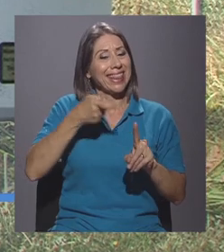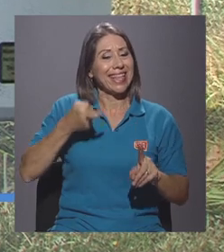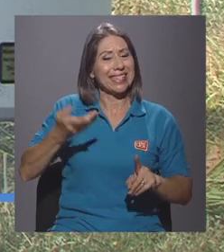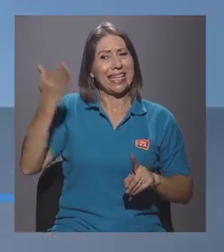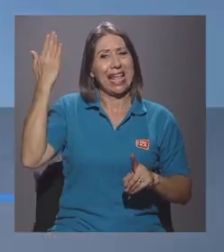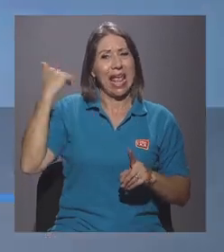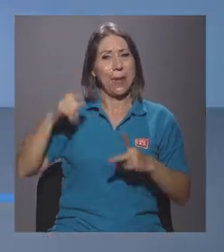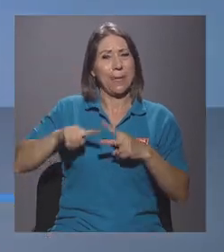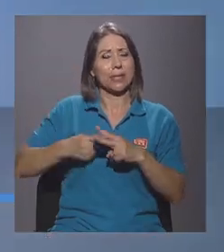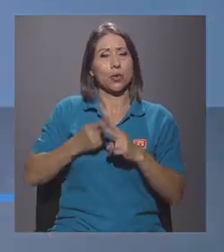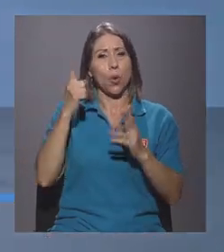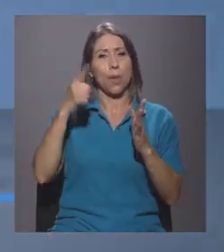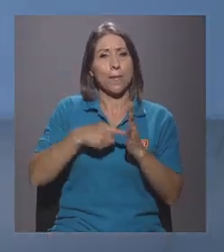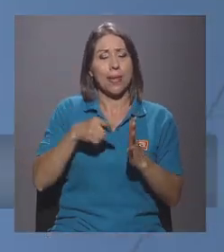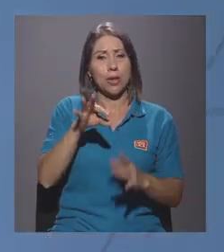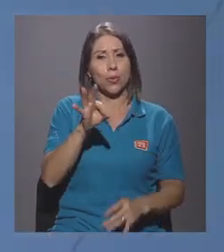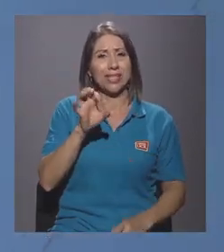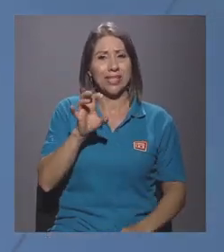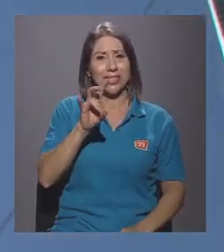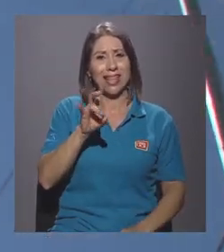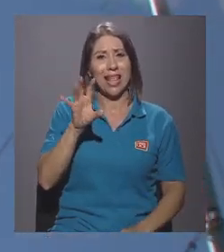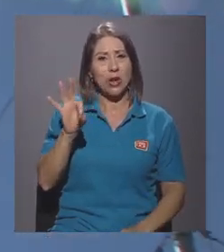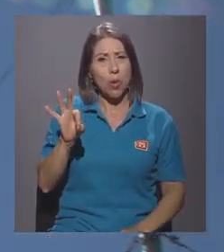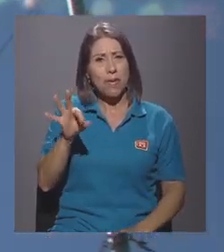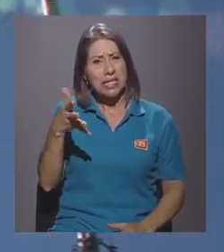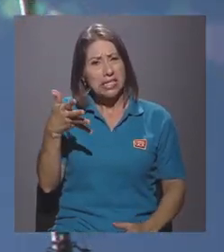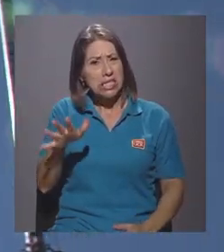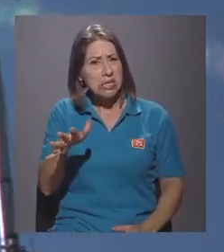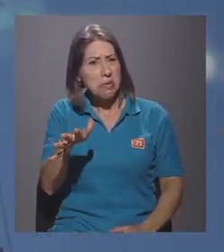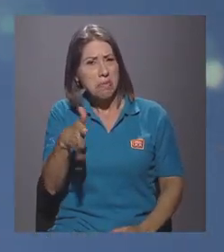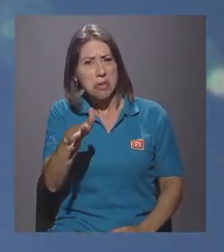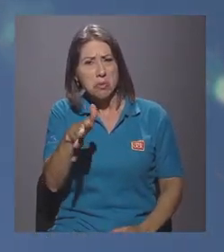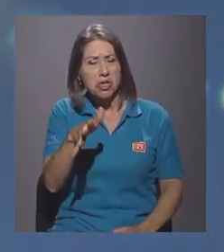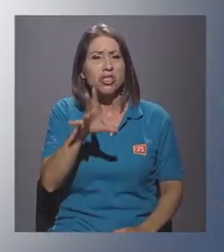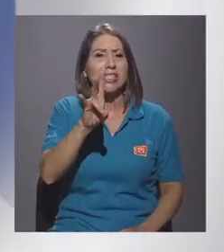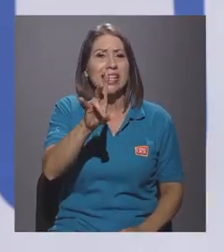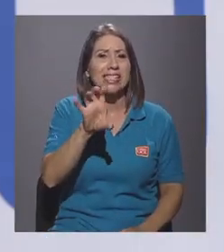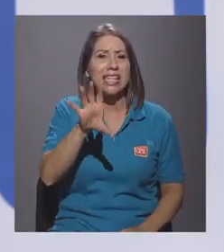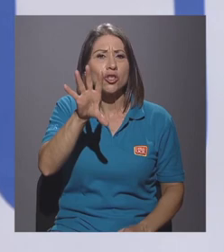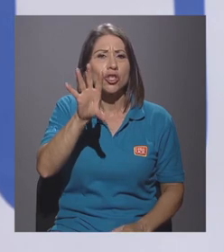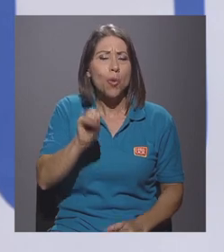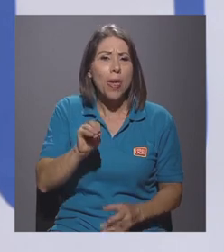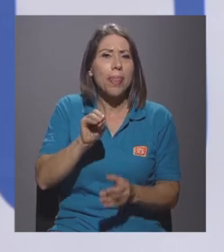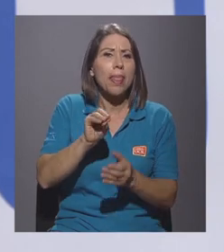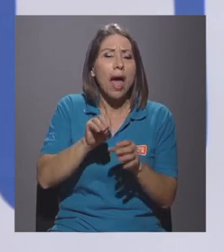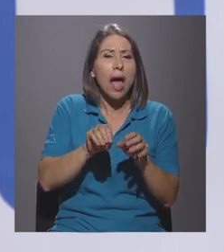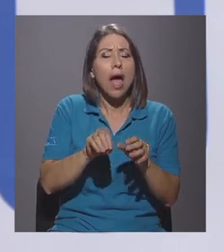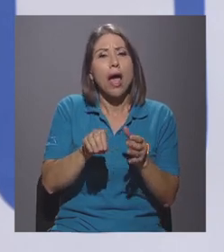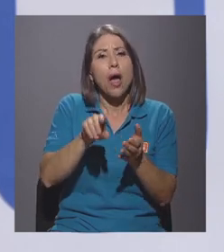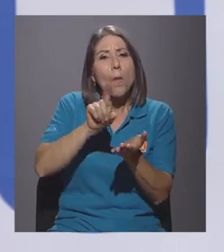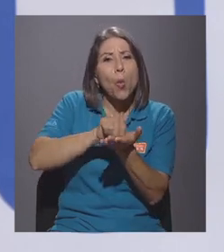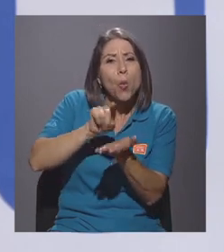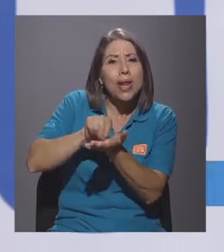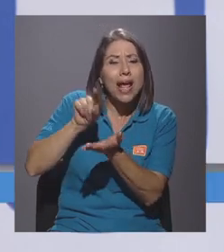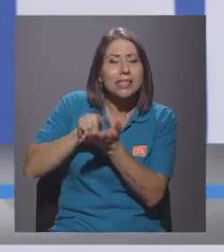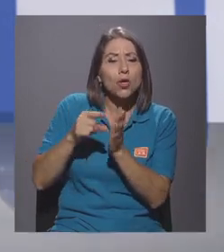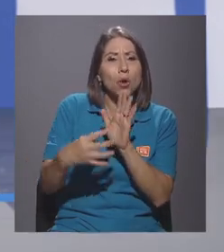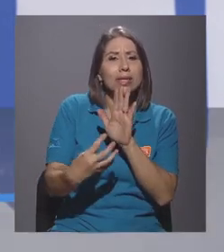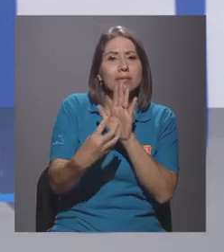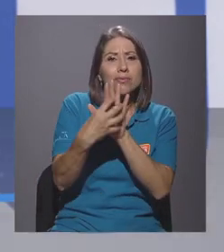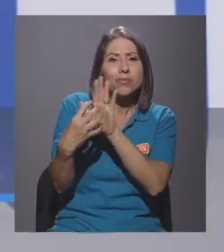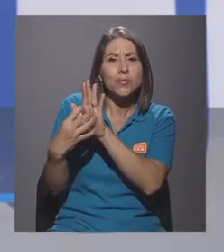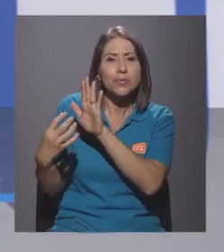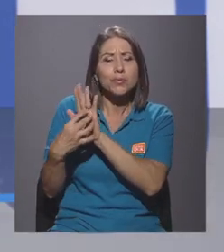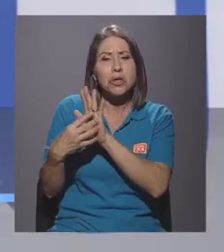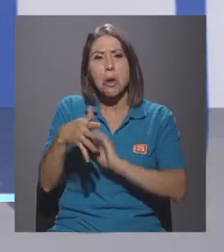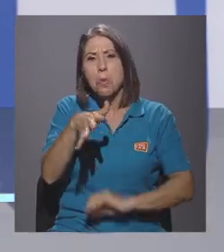79, tenemos alrededor de 750 publicaciones. Tenemos